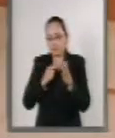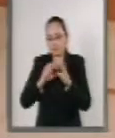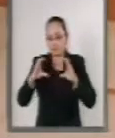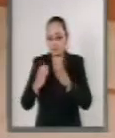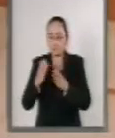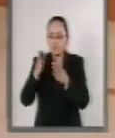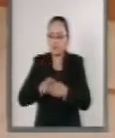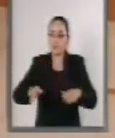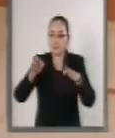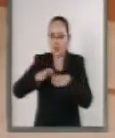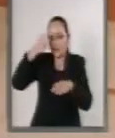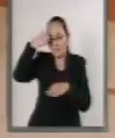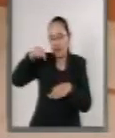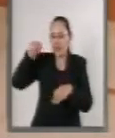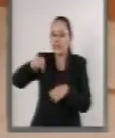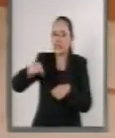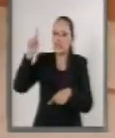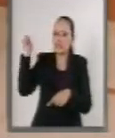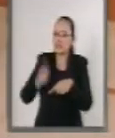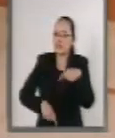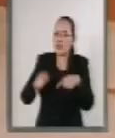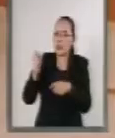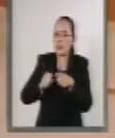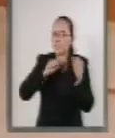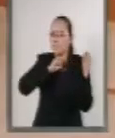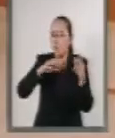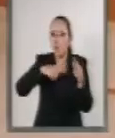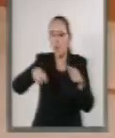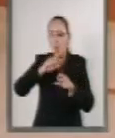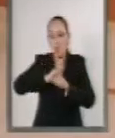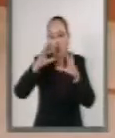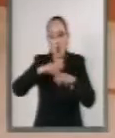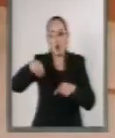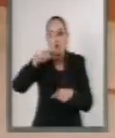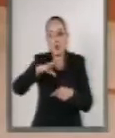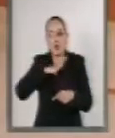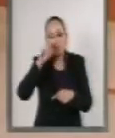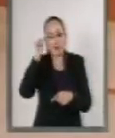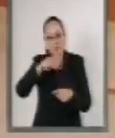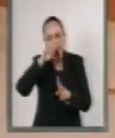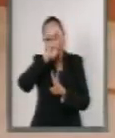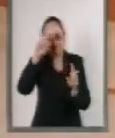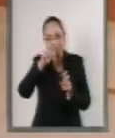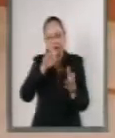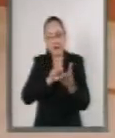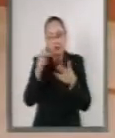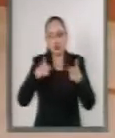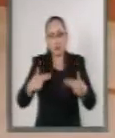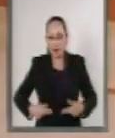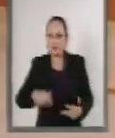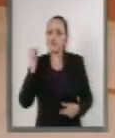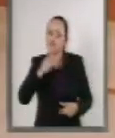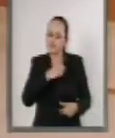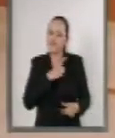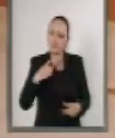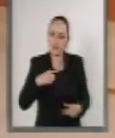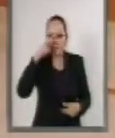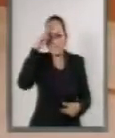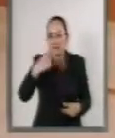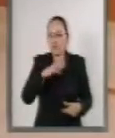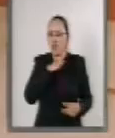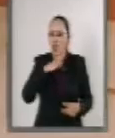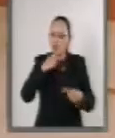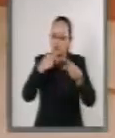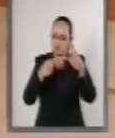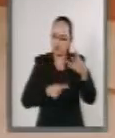al terrorismo, en la lucha también por una agenda de derechos humanos. México tiene mucho por ofrecer a